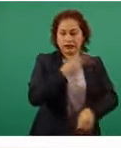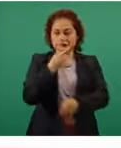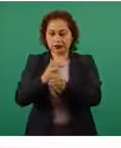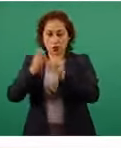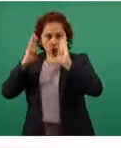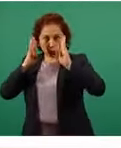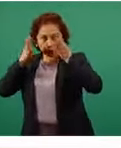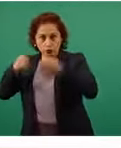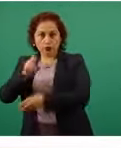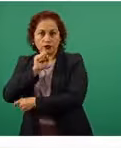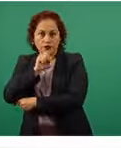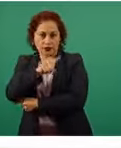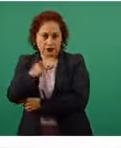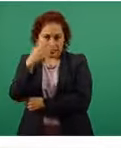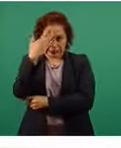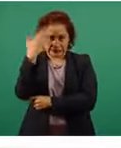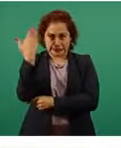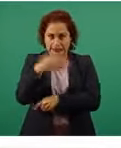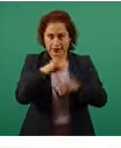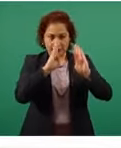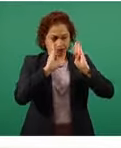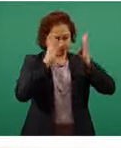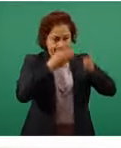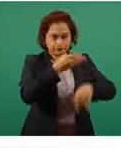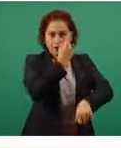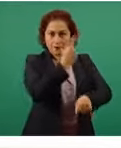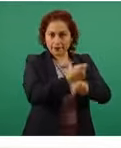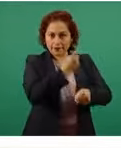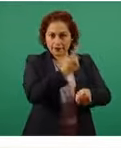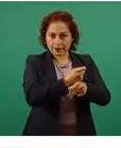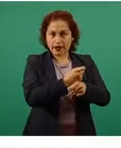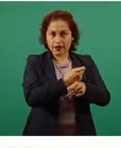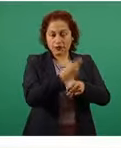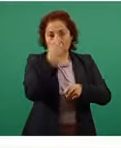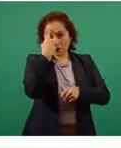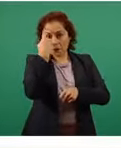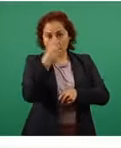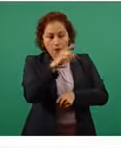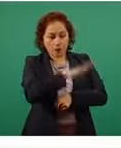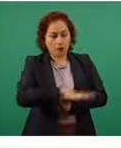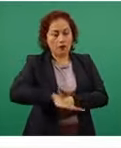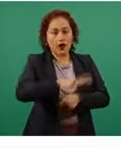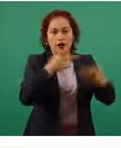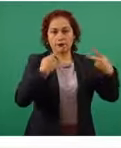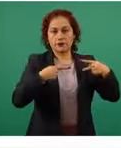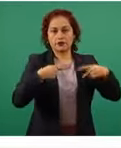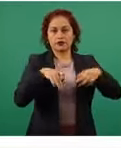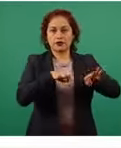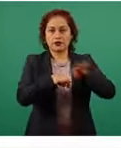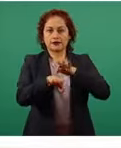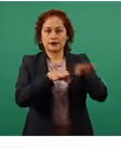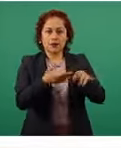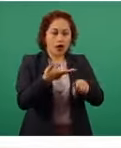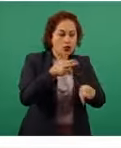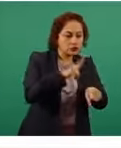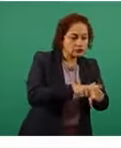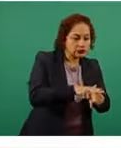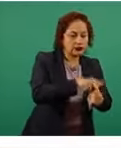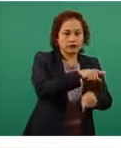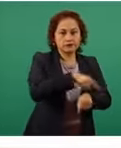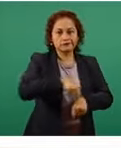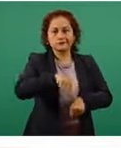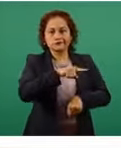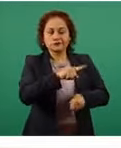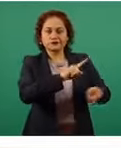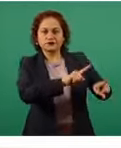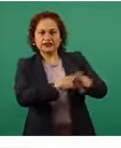ha sido la atención, la vacunación a los profesionistas de la salud que se encargan